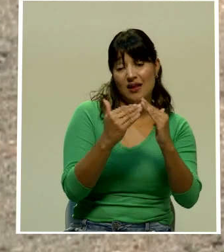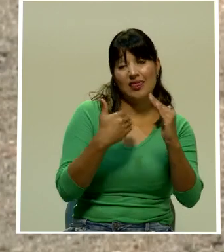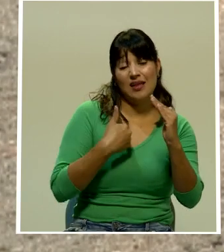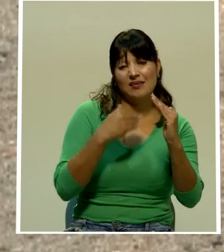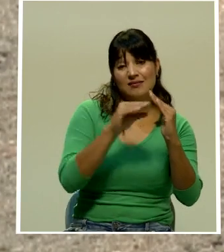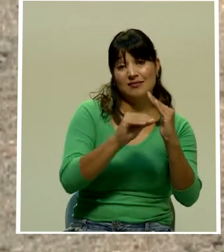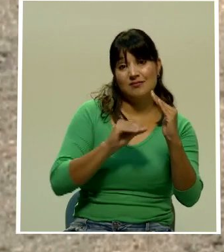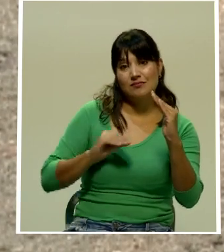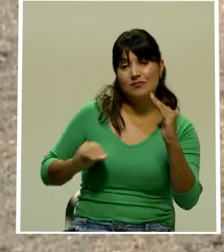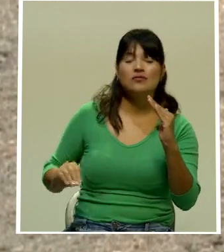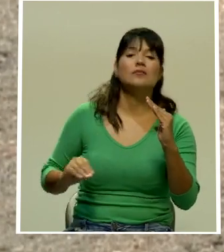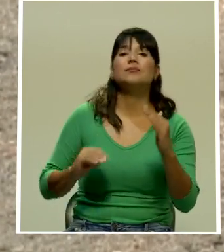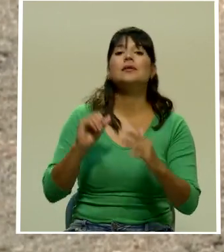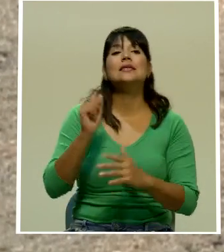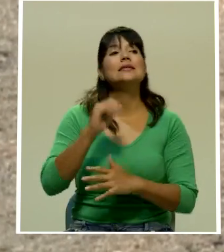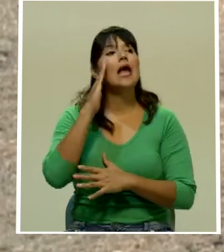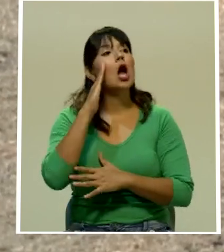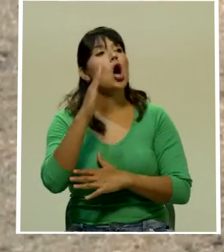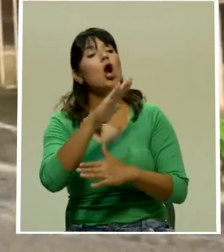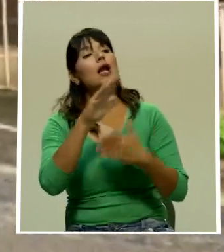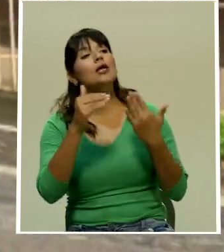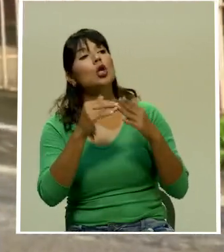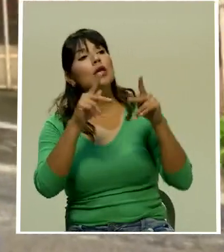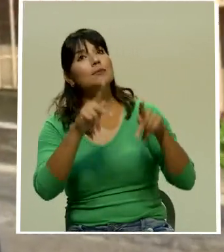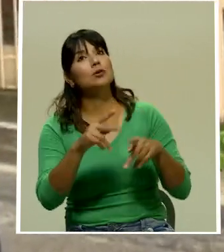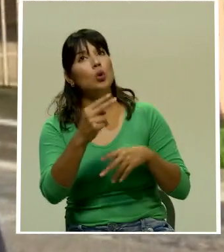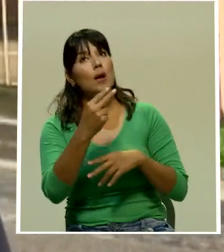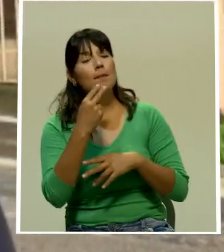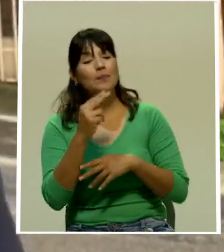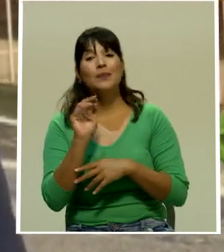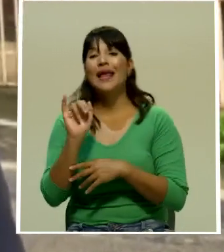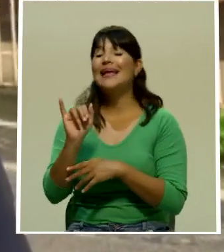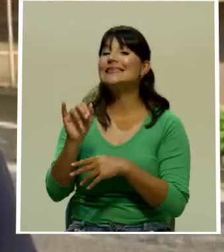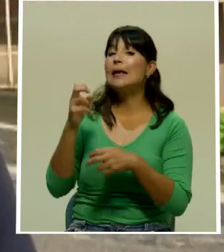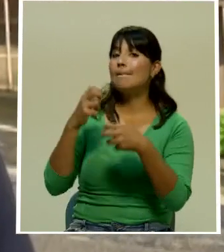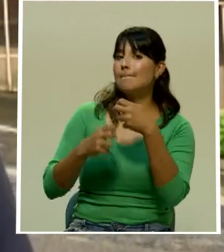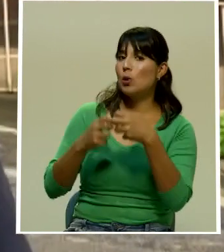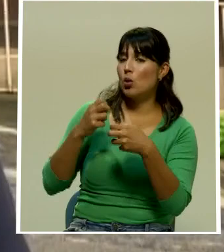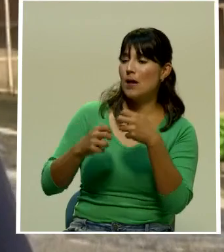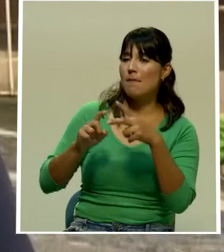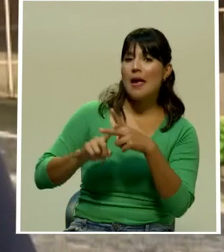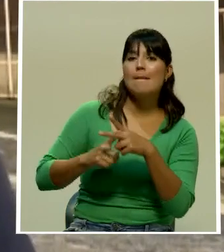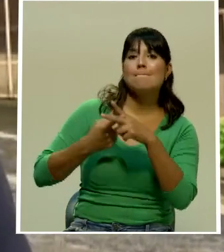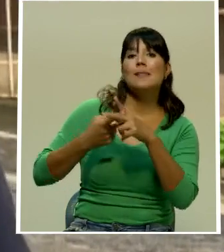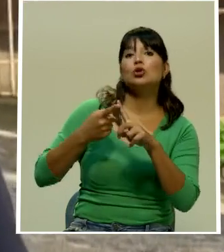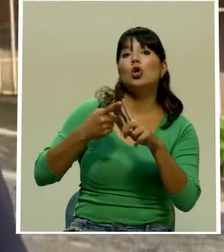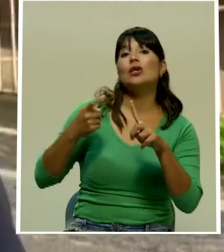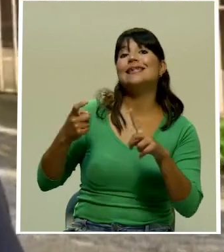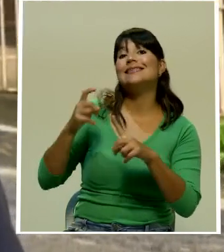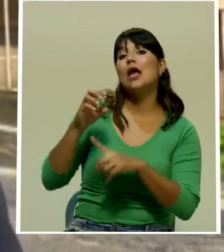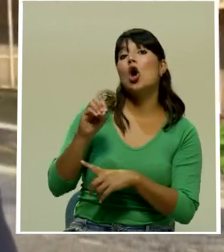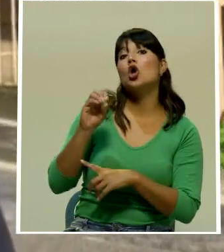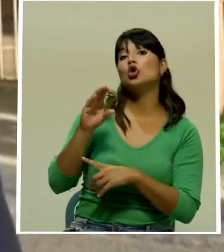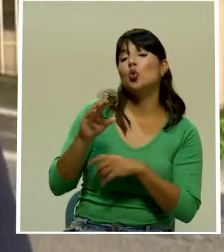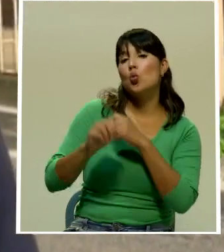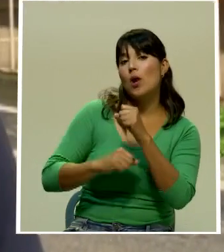Sí, hola a los televidentes. Esto es un problema que se ha originado desde octubre del 2017